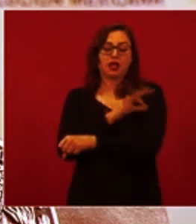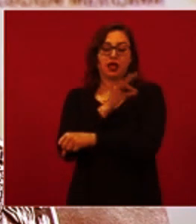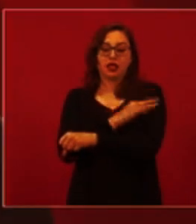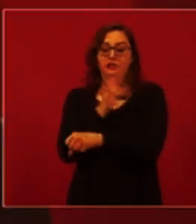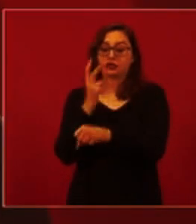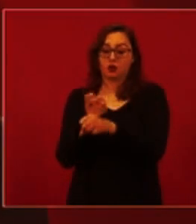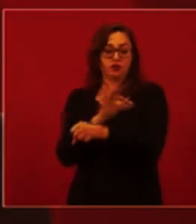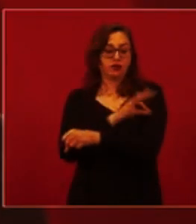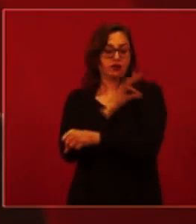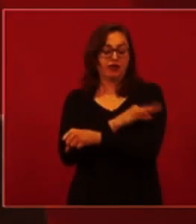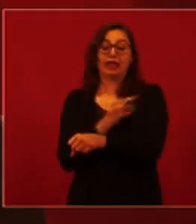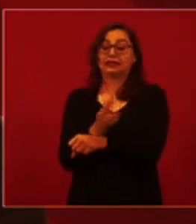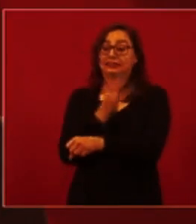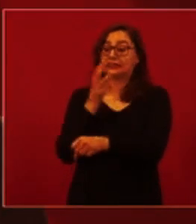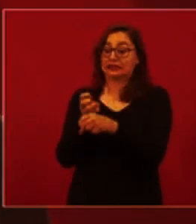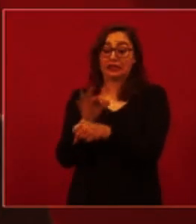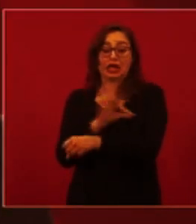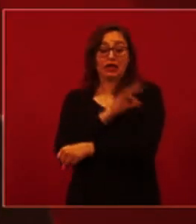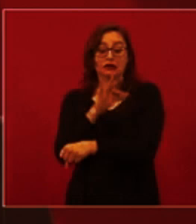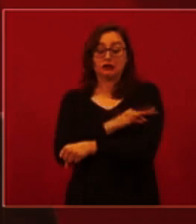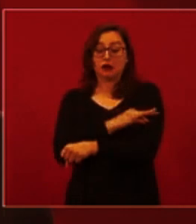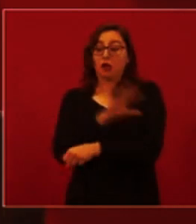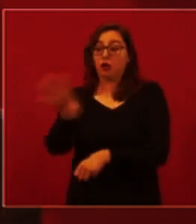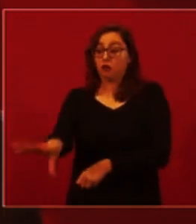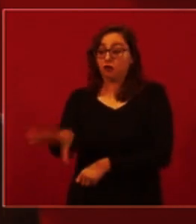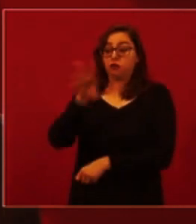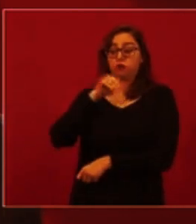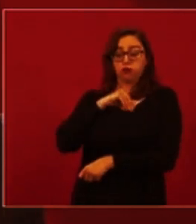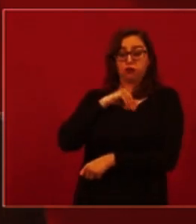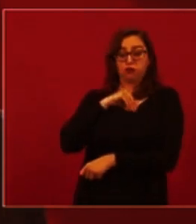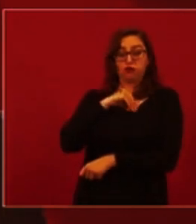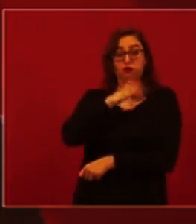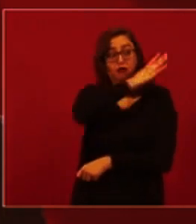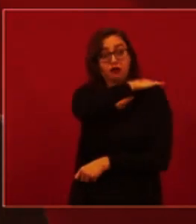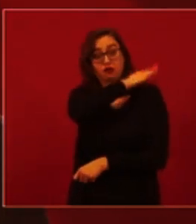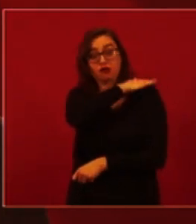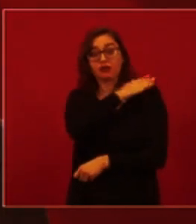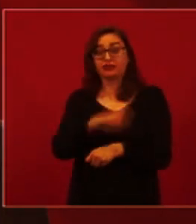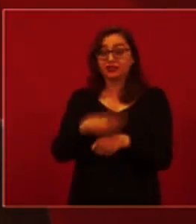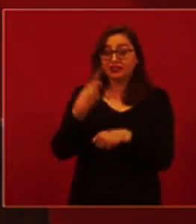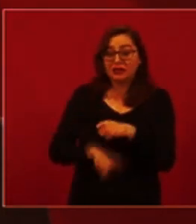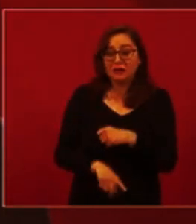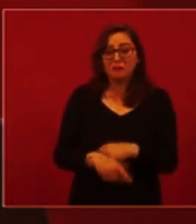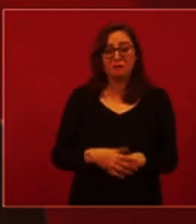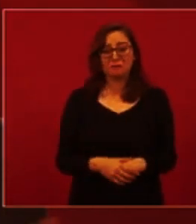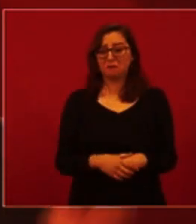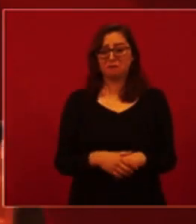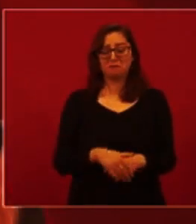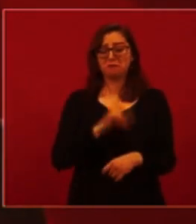el refuerzo, tiene aún menor probabilidad de tener daño pulmonar. Y la enfermedad cursa